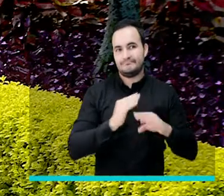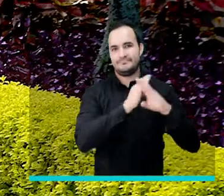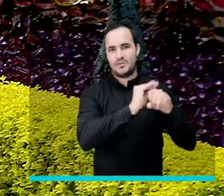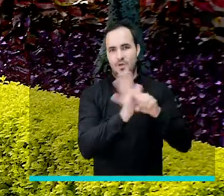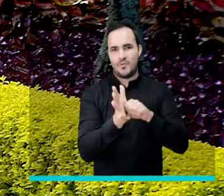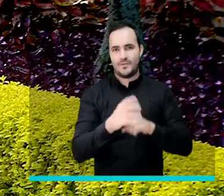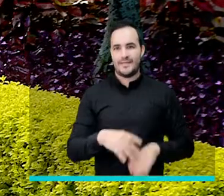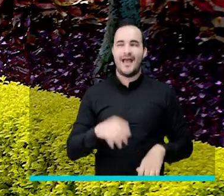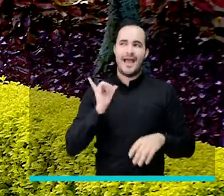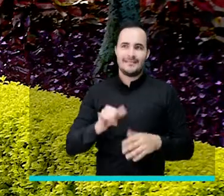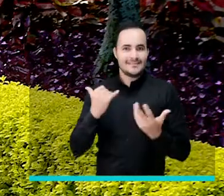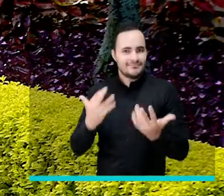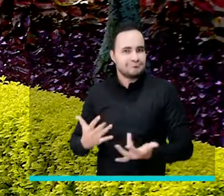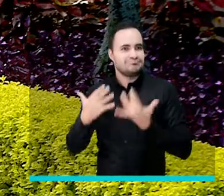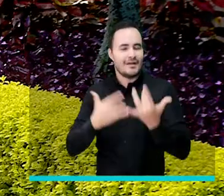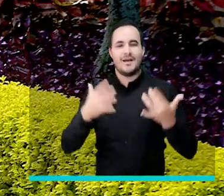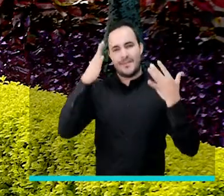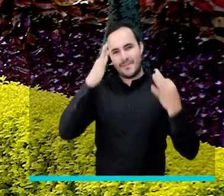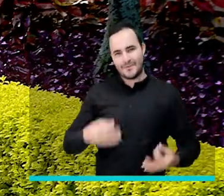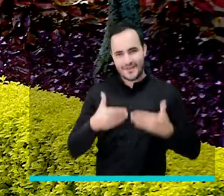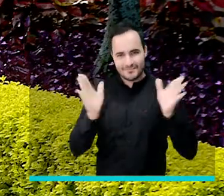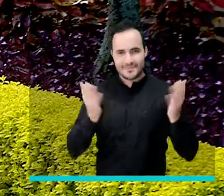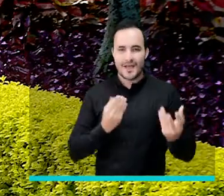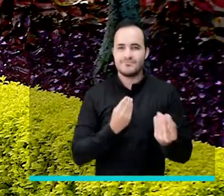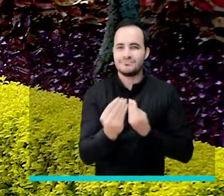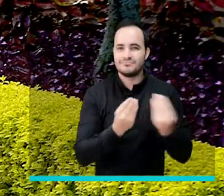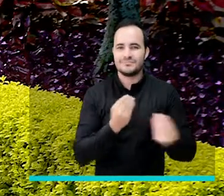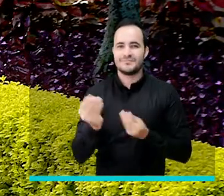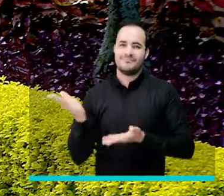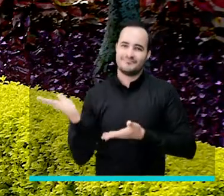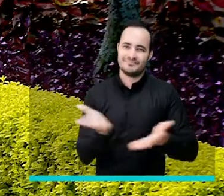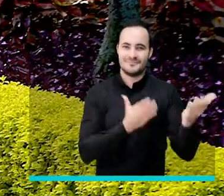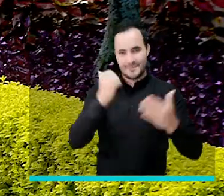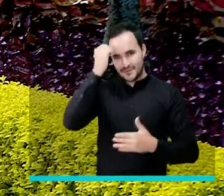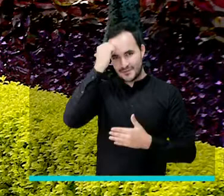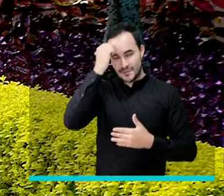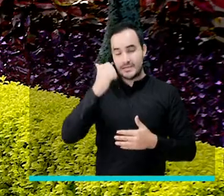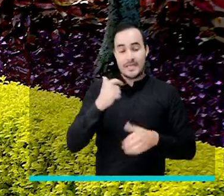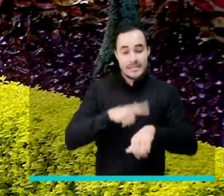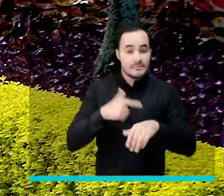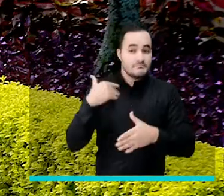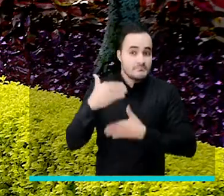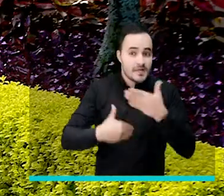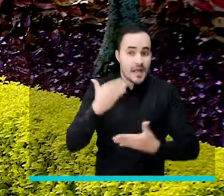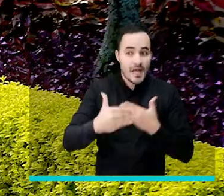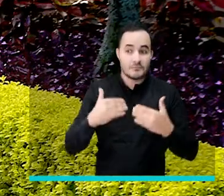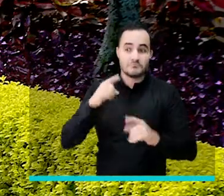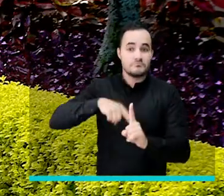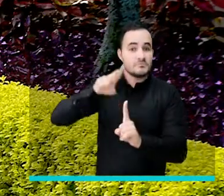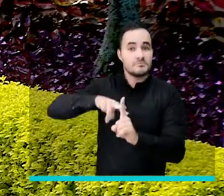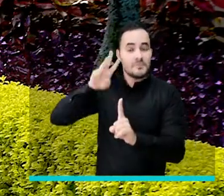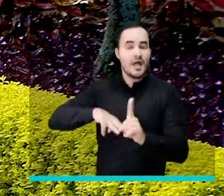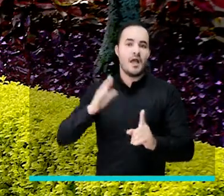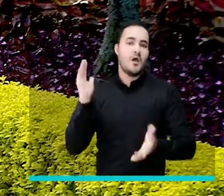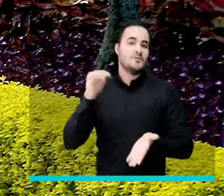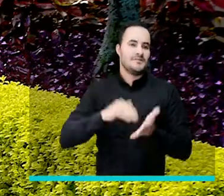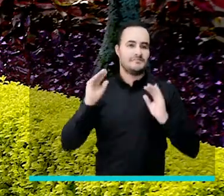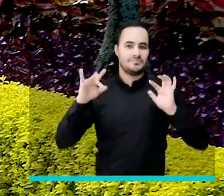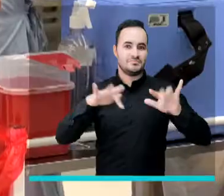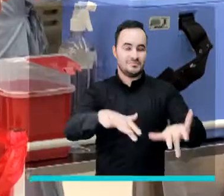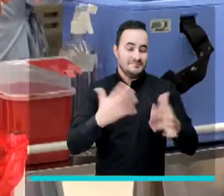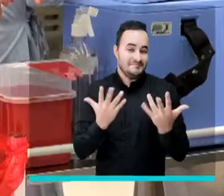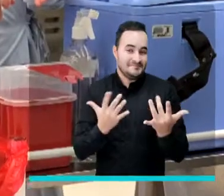inicia la tan anhelada etapa de vacunación a los maestros y la esperanza de que en algunos meses se pase de alternancia a presencialidad.